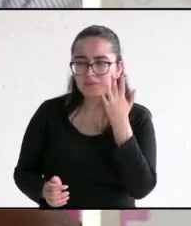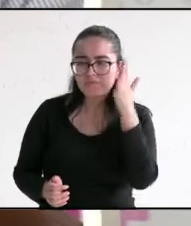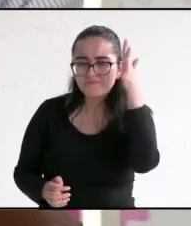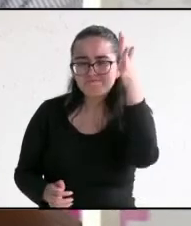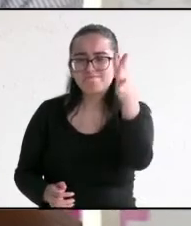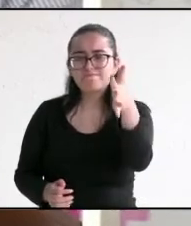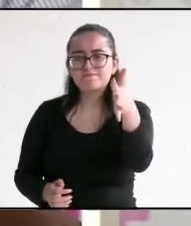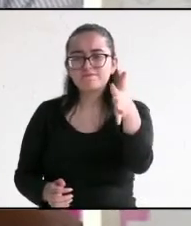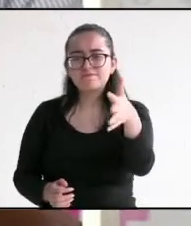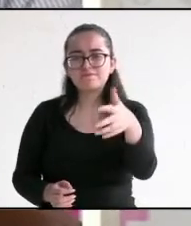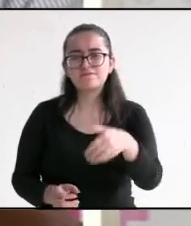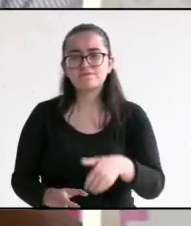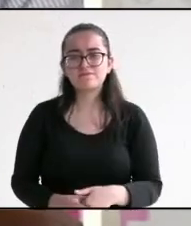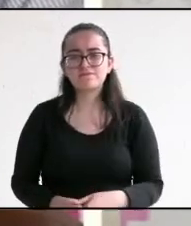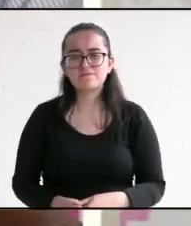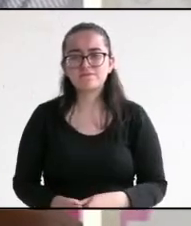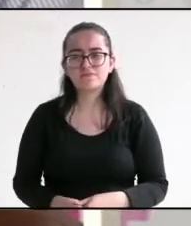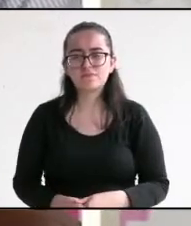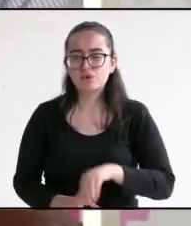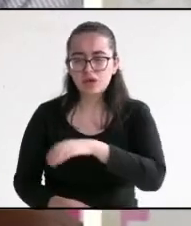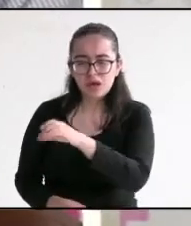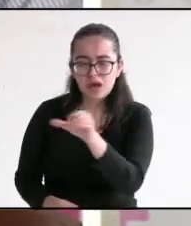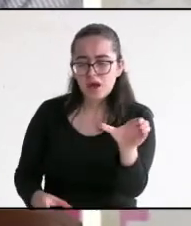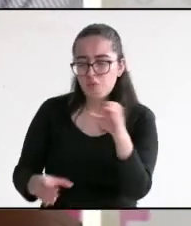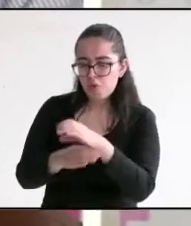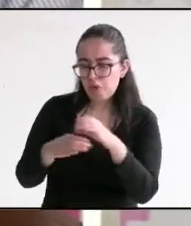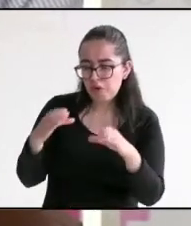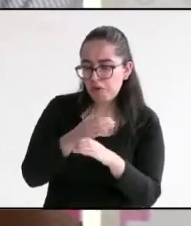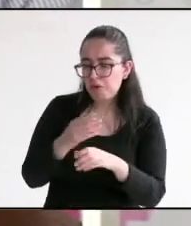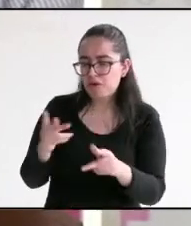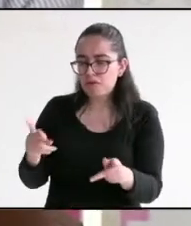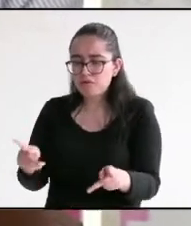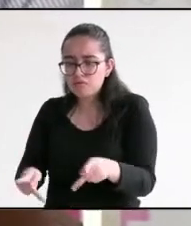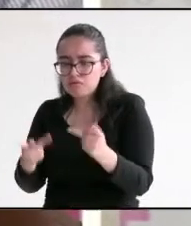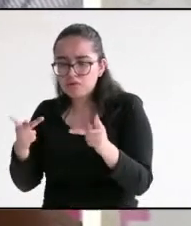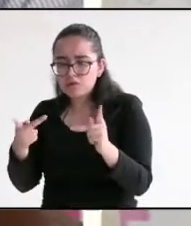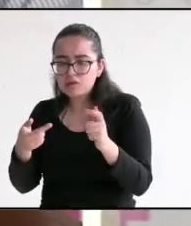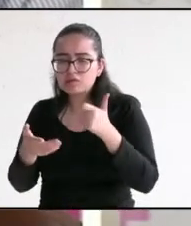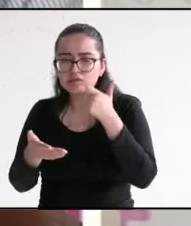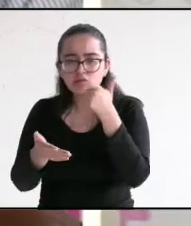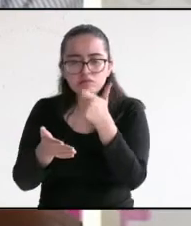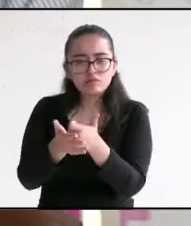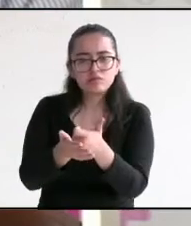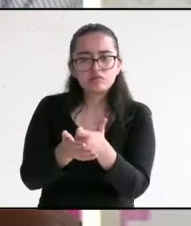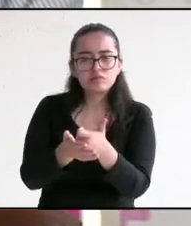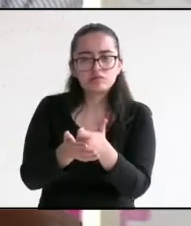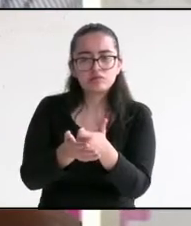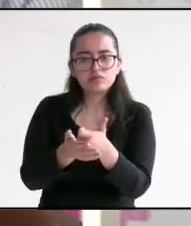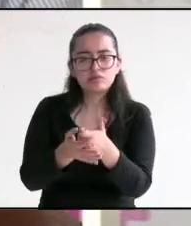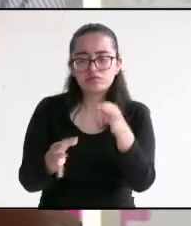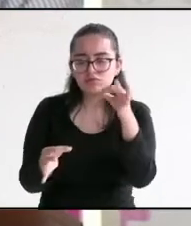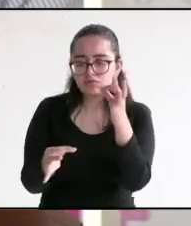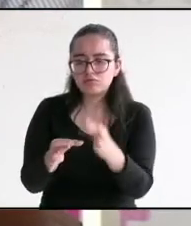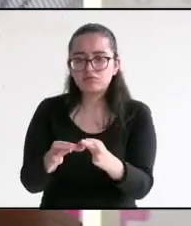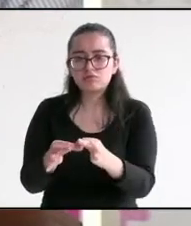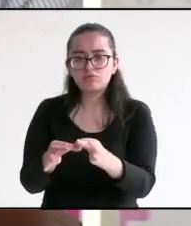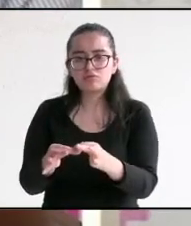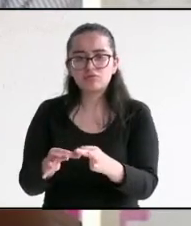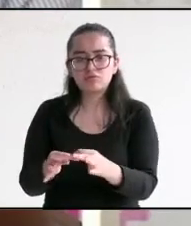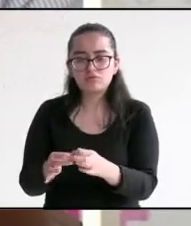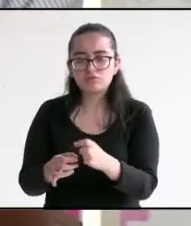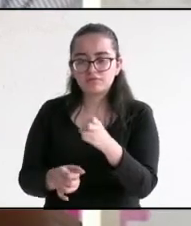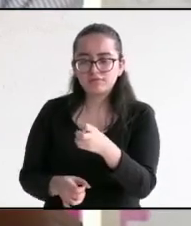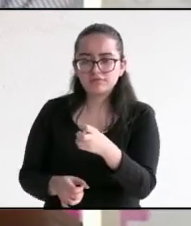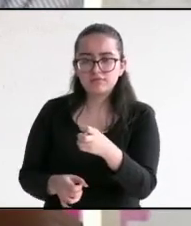valor agregado a los productos del campo, algo prioritario y que funcionará como eje central para darle vida